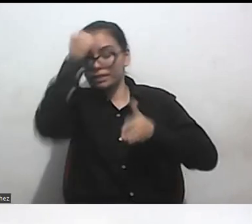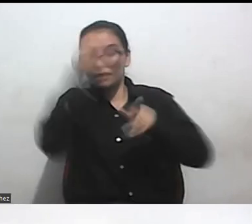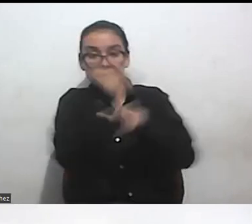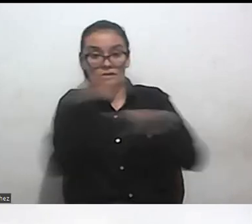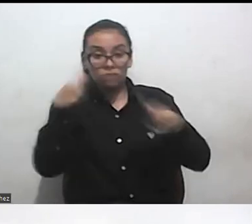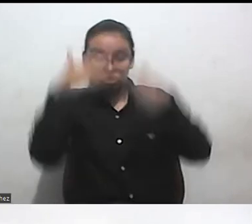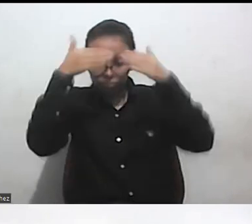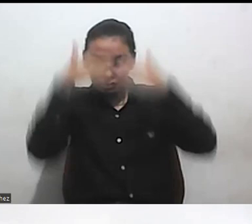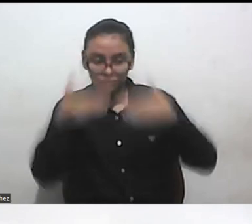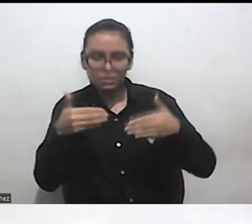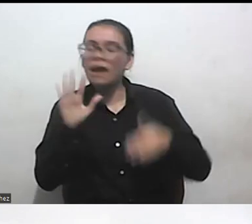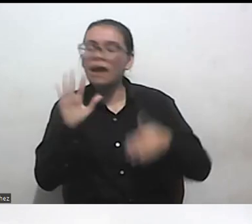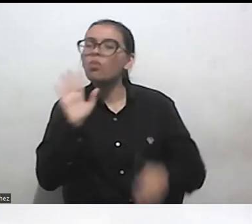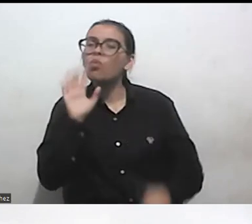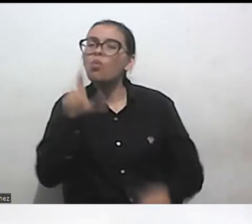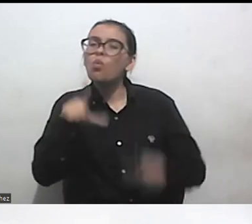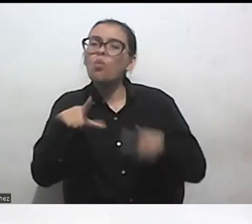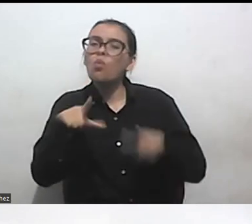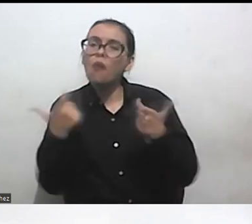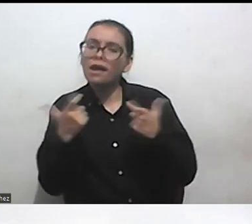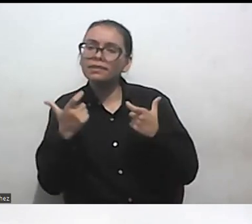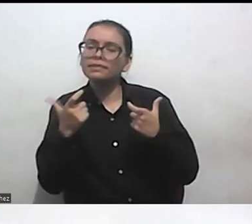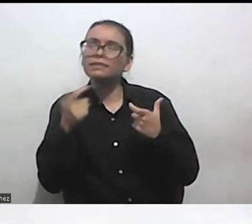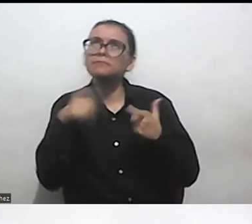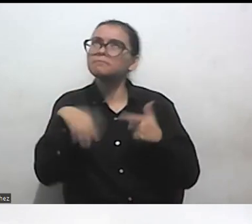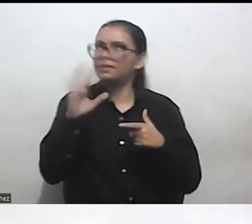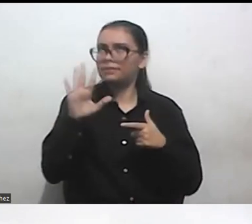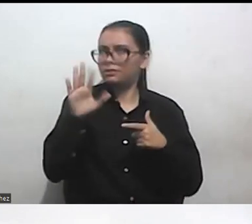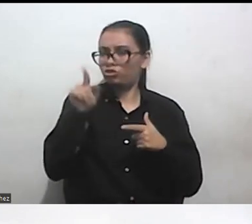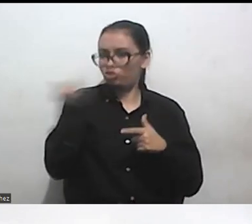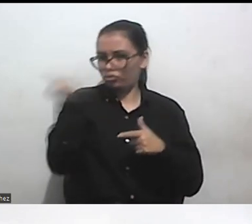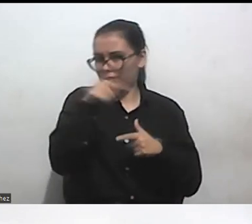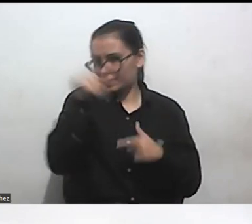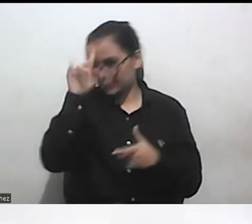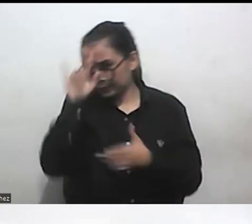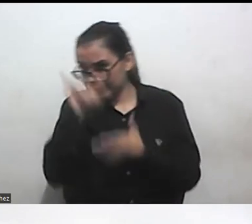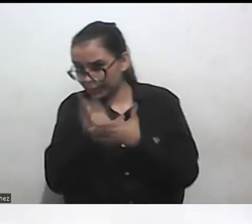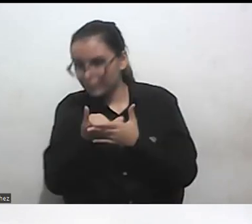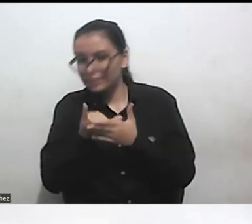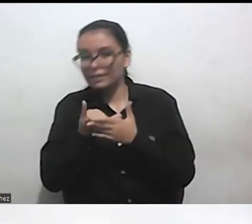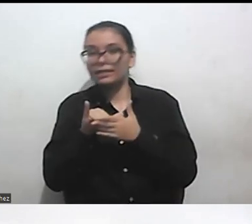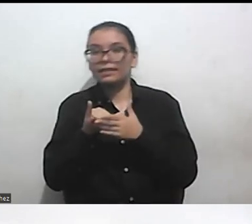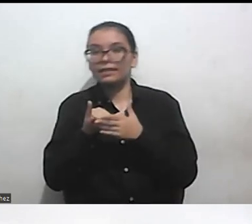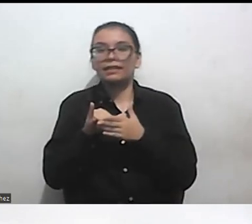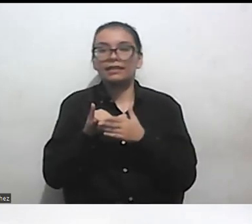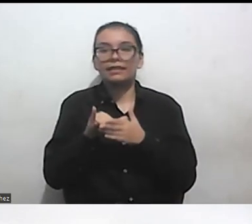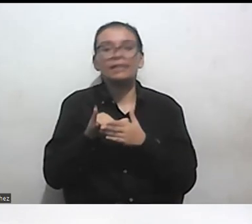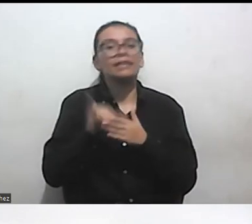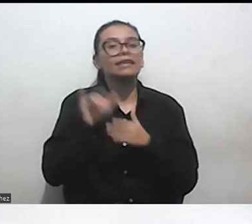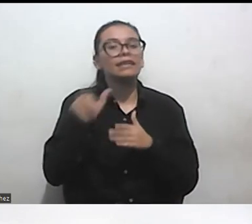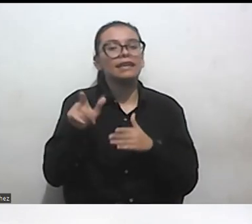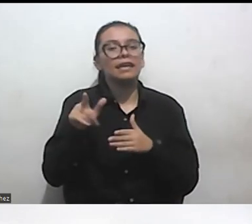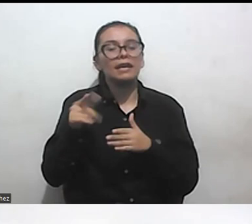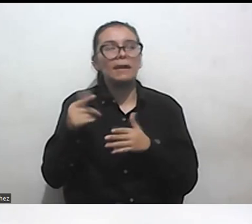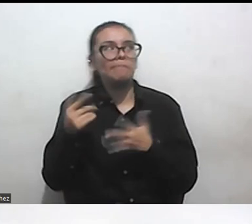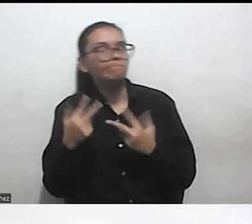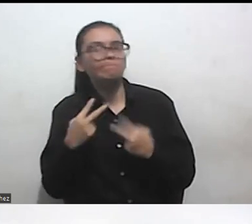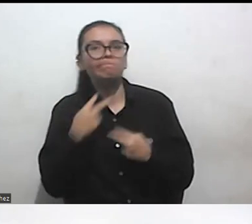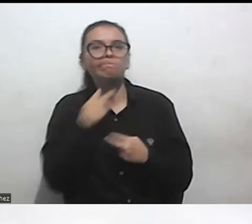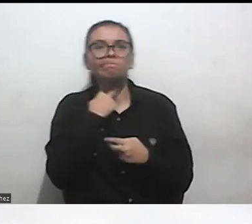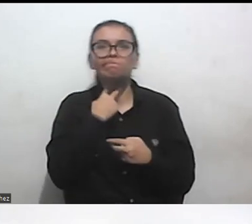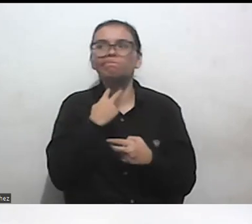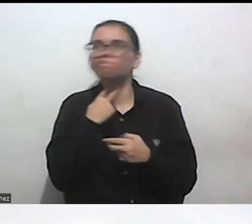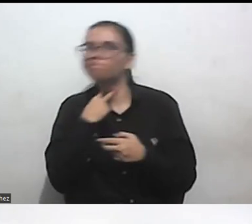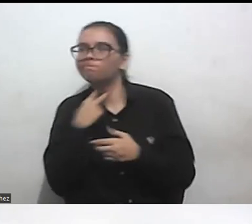son las principales tensiones que acuerpan en su quehacer como activistas o como mujeres con